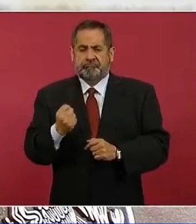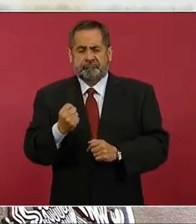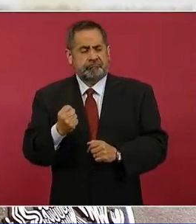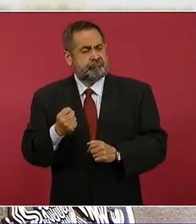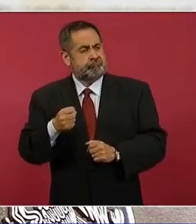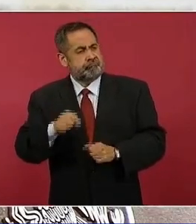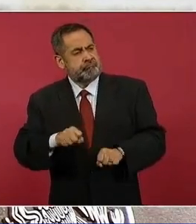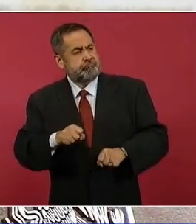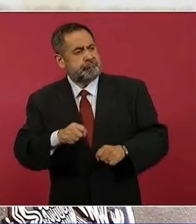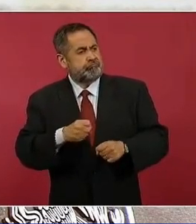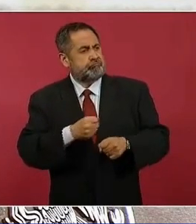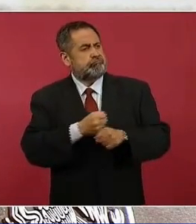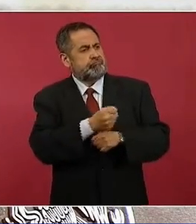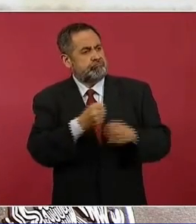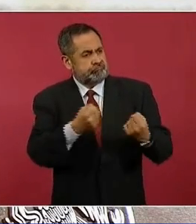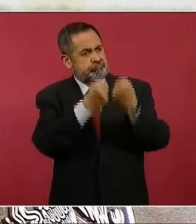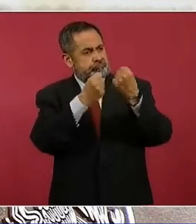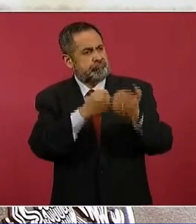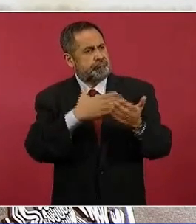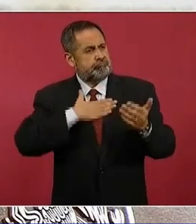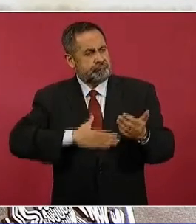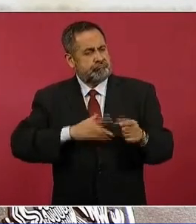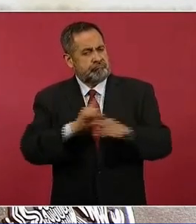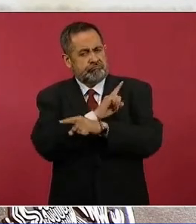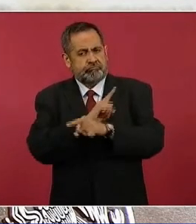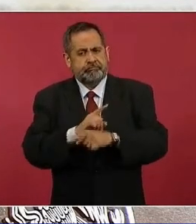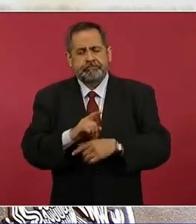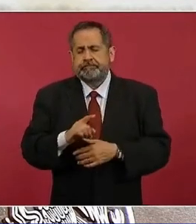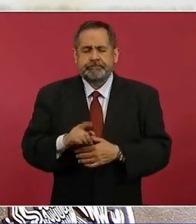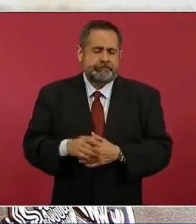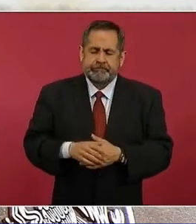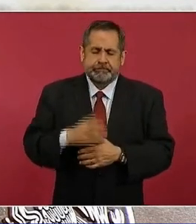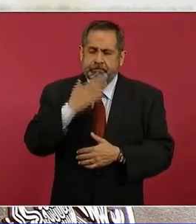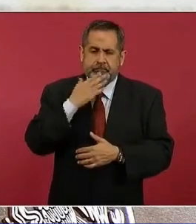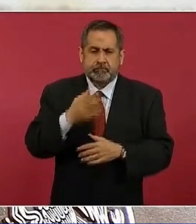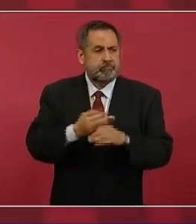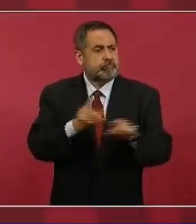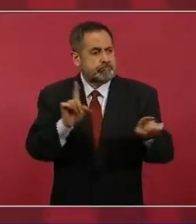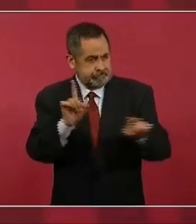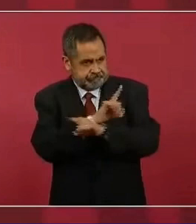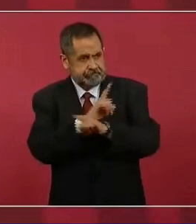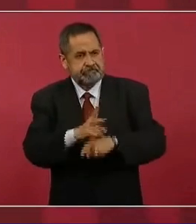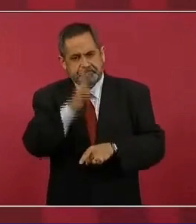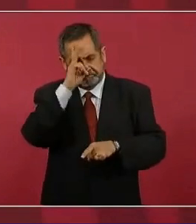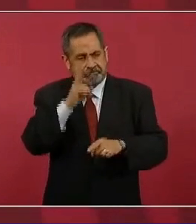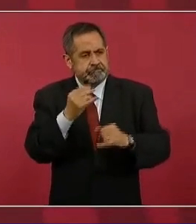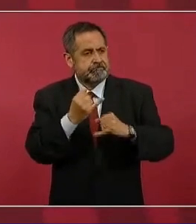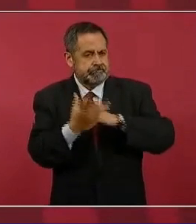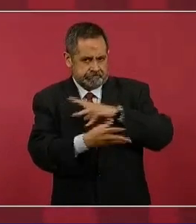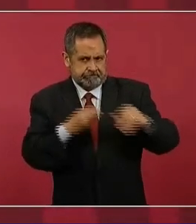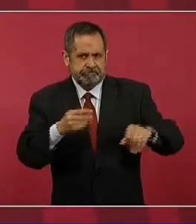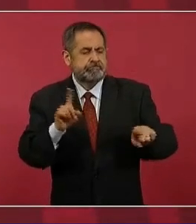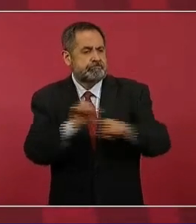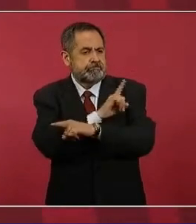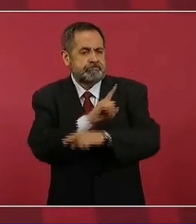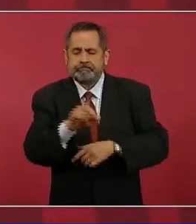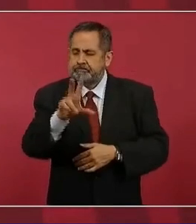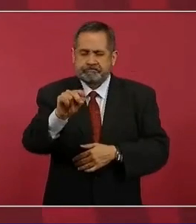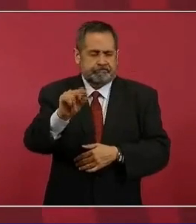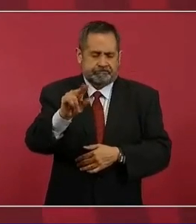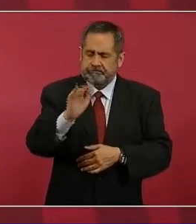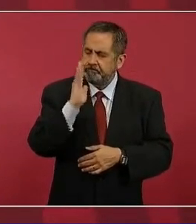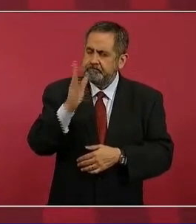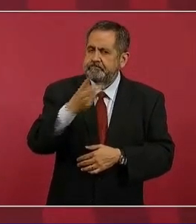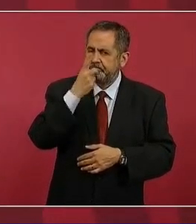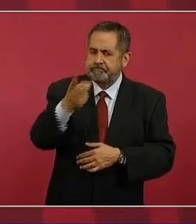propia mano, no es la ley del talión, no es ojo por ojo y diente por diente, no. Ya lo he dicho,